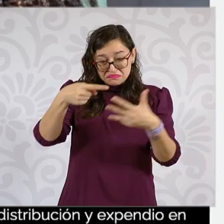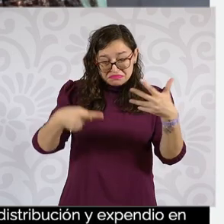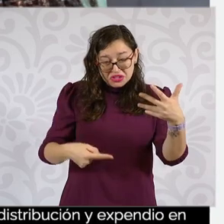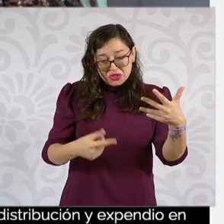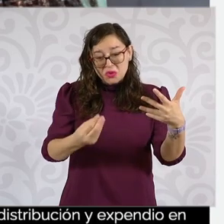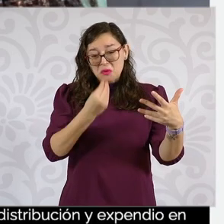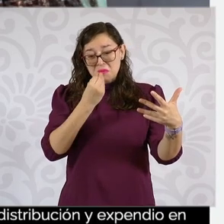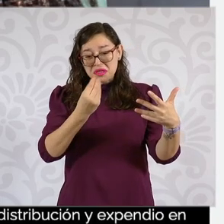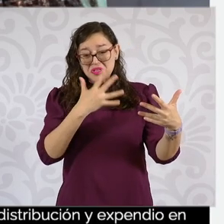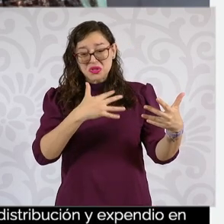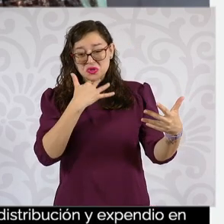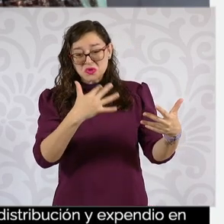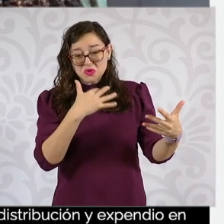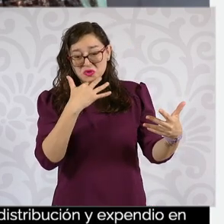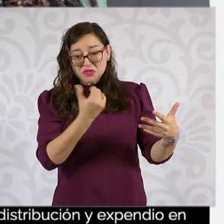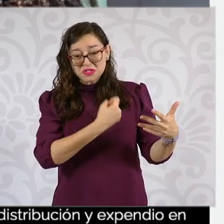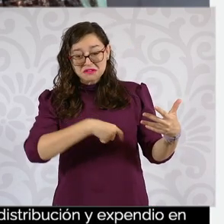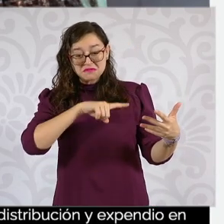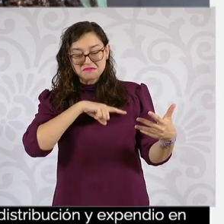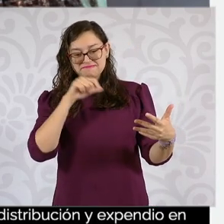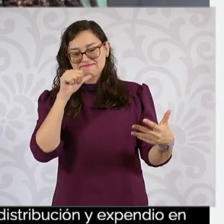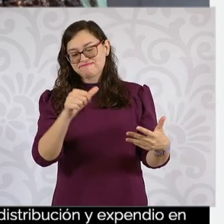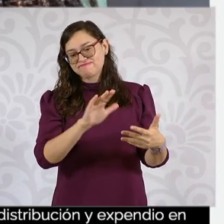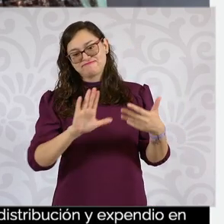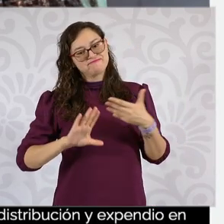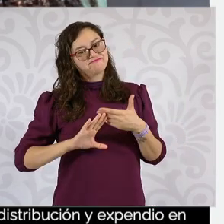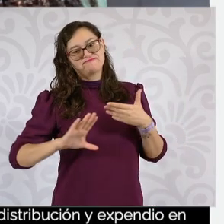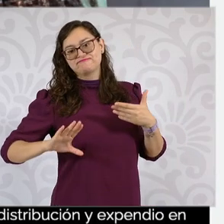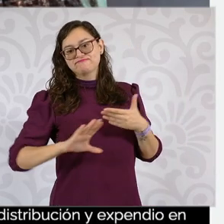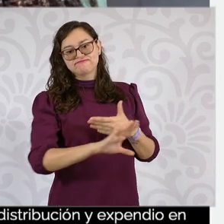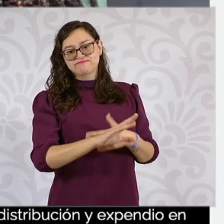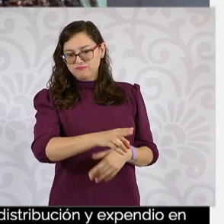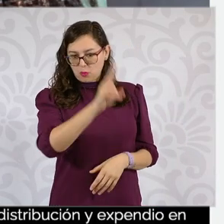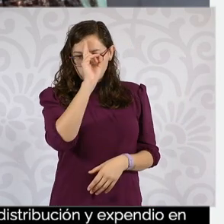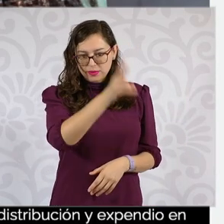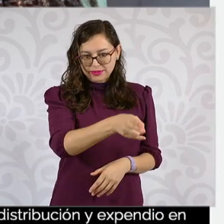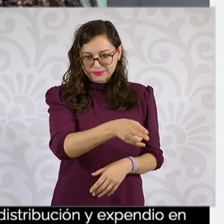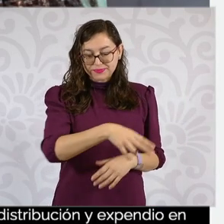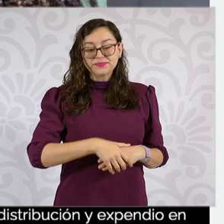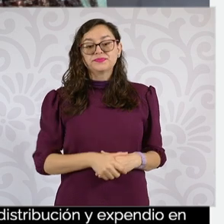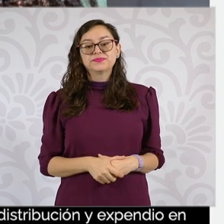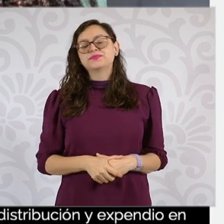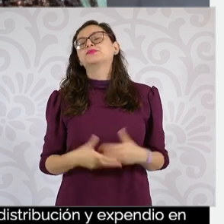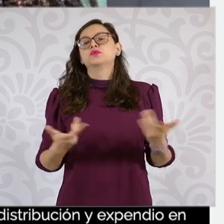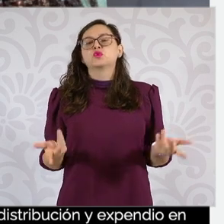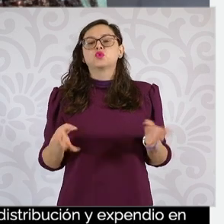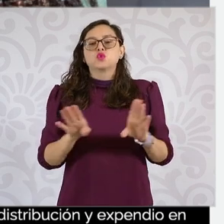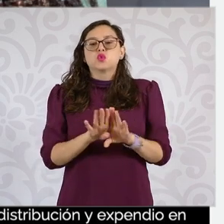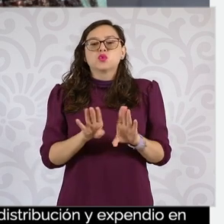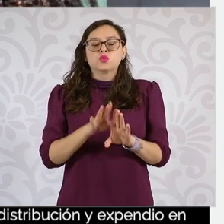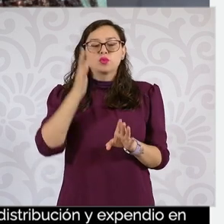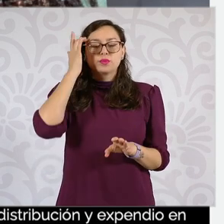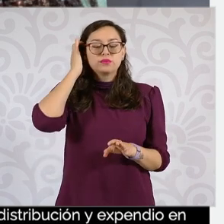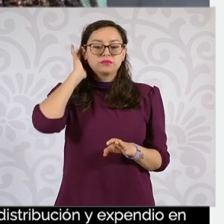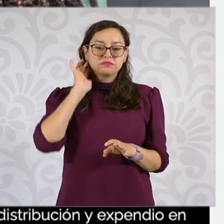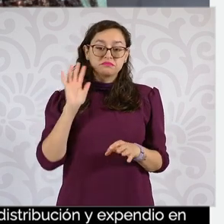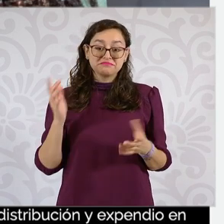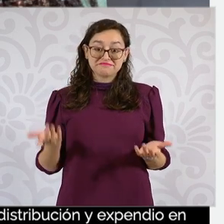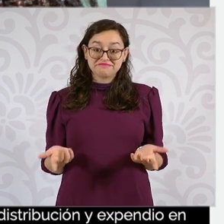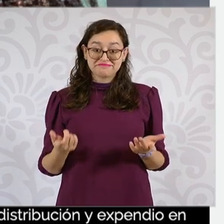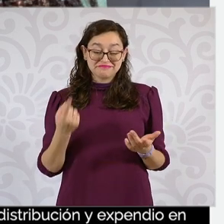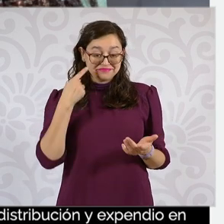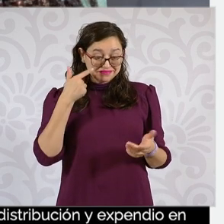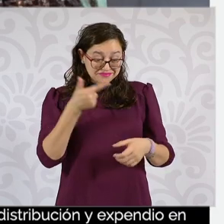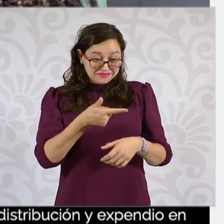bajo valor nutricional en los espacios escolares. ¿Cuáles son nuestros productos? Pues muy fácil, los que tienen los